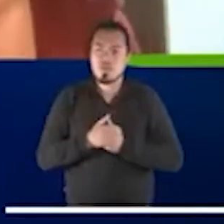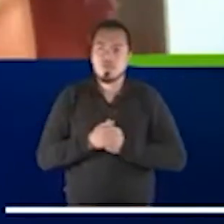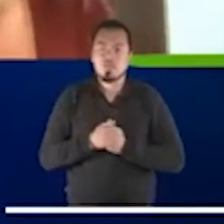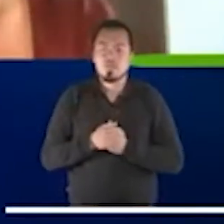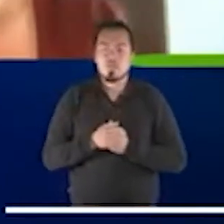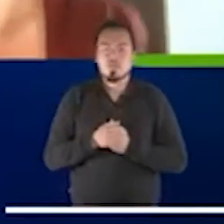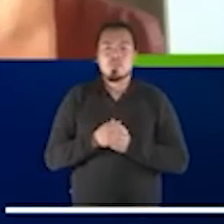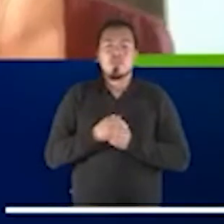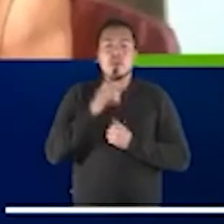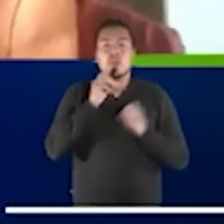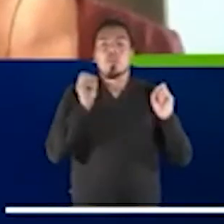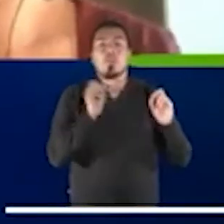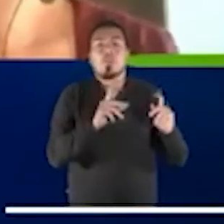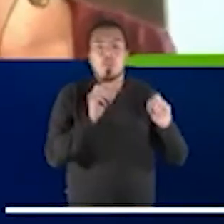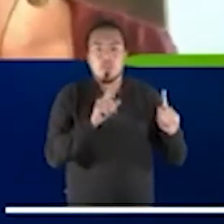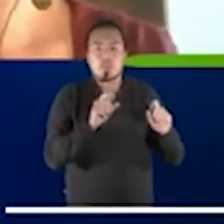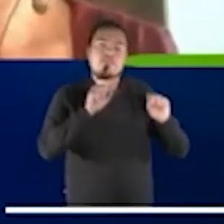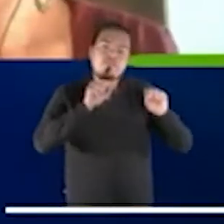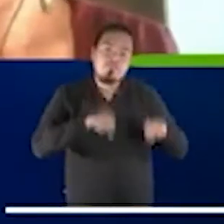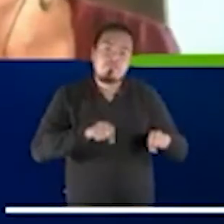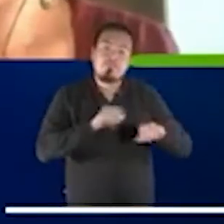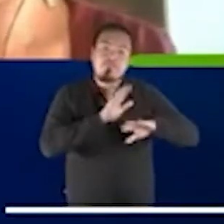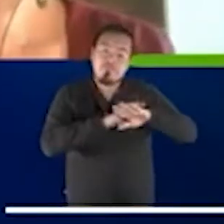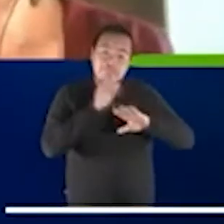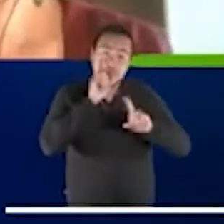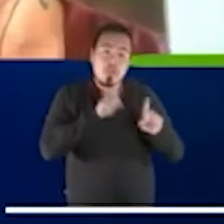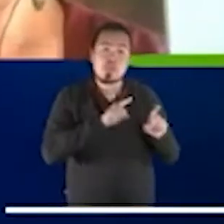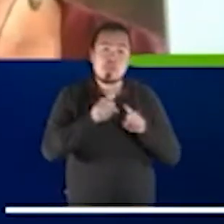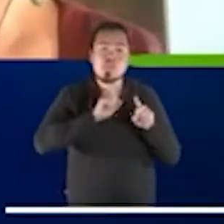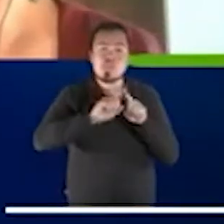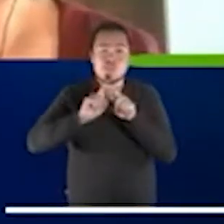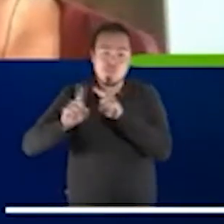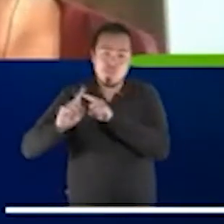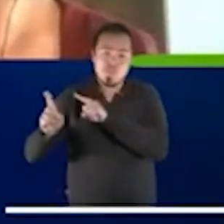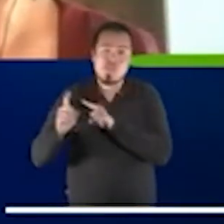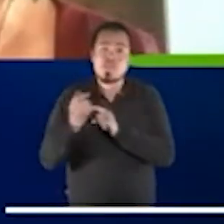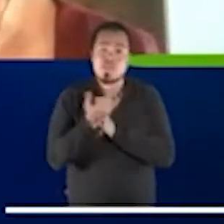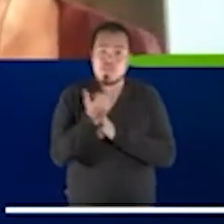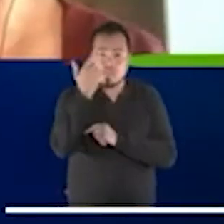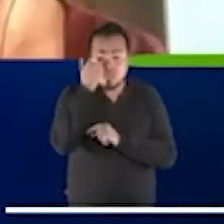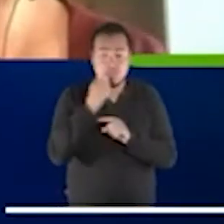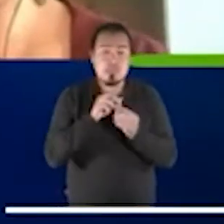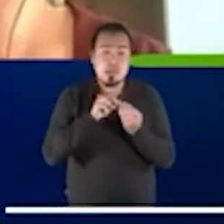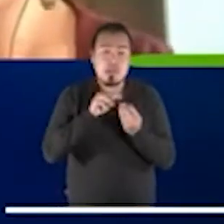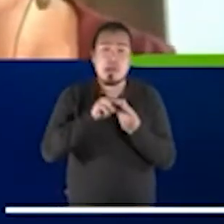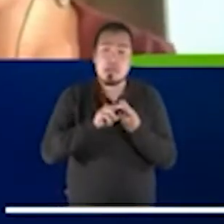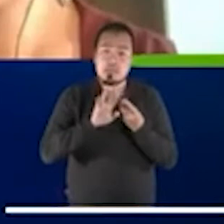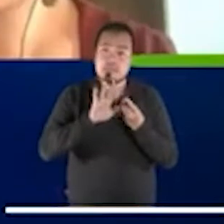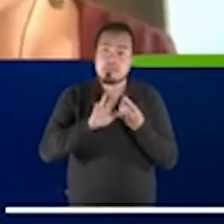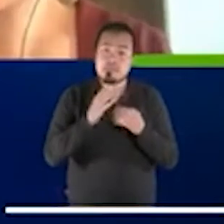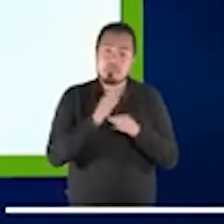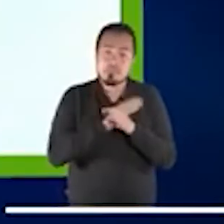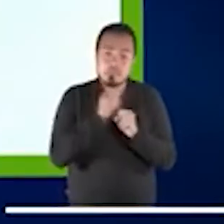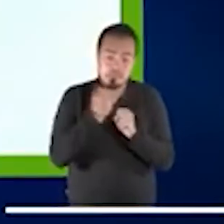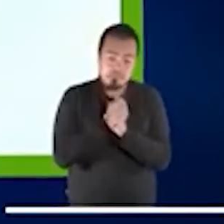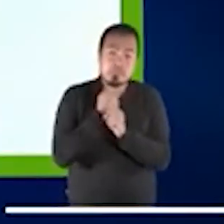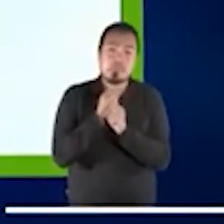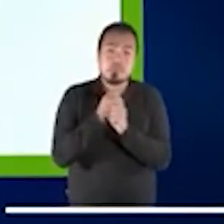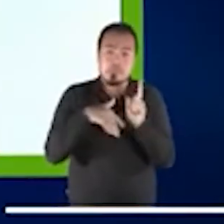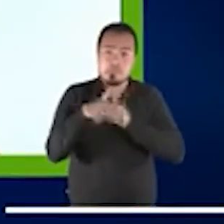Vale. Hubieron diferentes fases, creo, como en todos los tipos de trabajos. Entonces, la primera